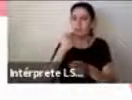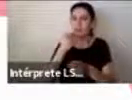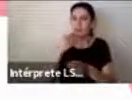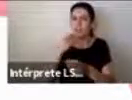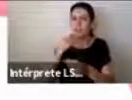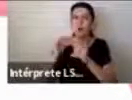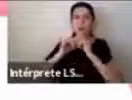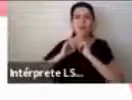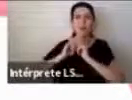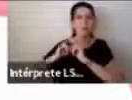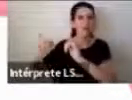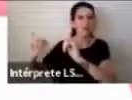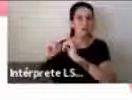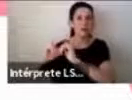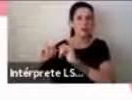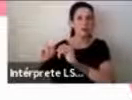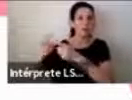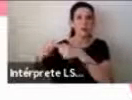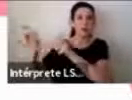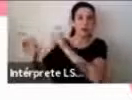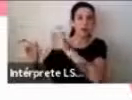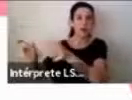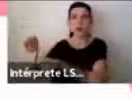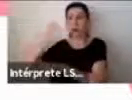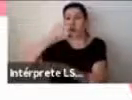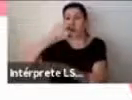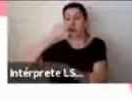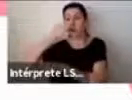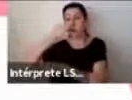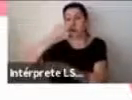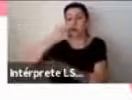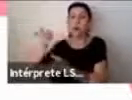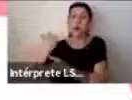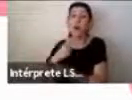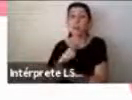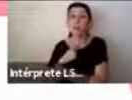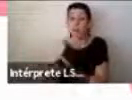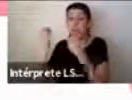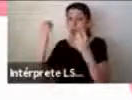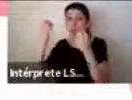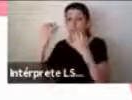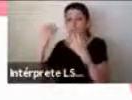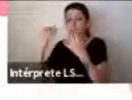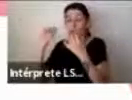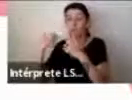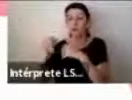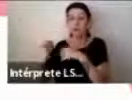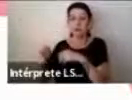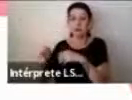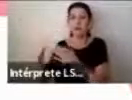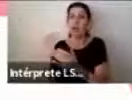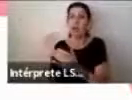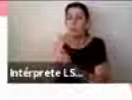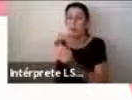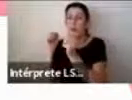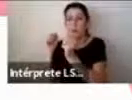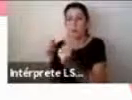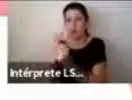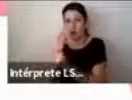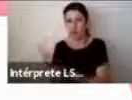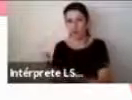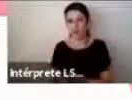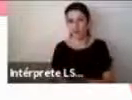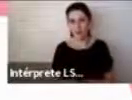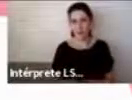ser observado por diferentes personas solamente por el mero interés de aprender un poco más acerca de este tema. Ahora, este proyecto,